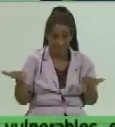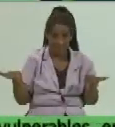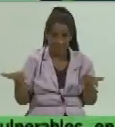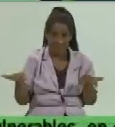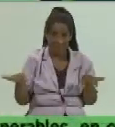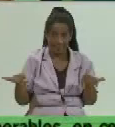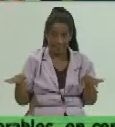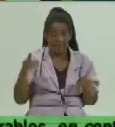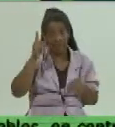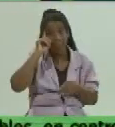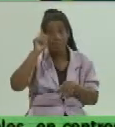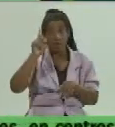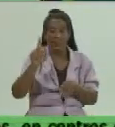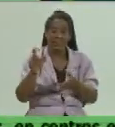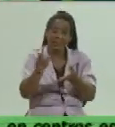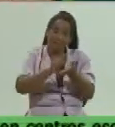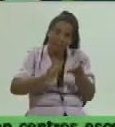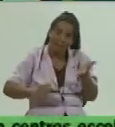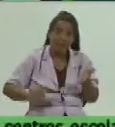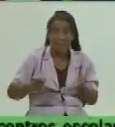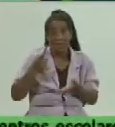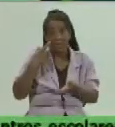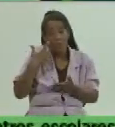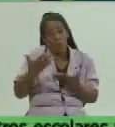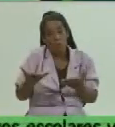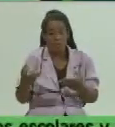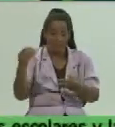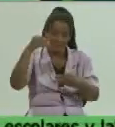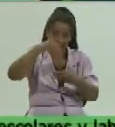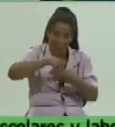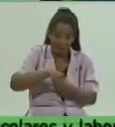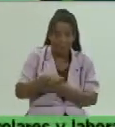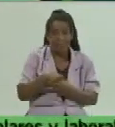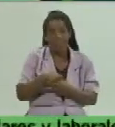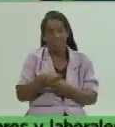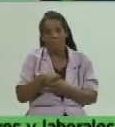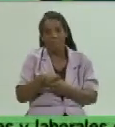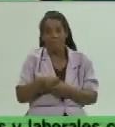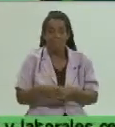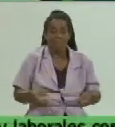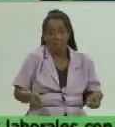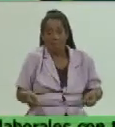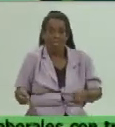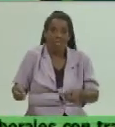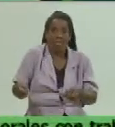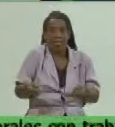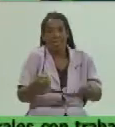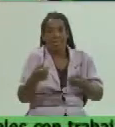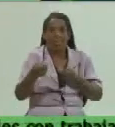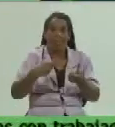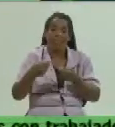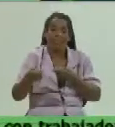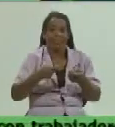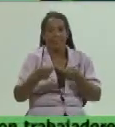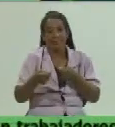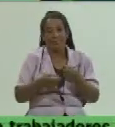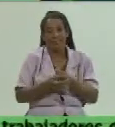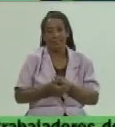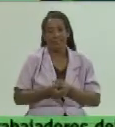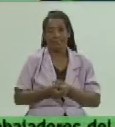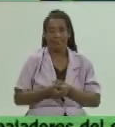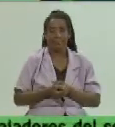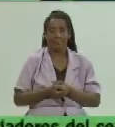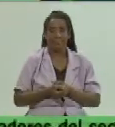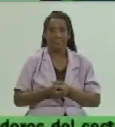propia política lo reconoce y ya lo inserta en un movimiento popular que es el movimiento de la